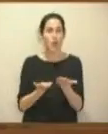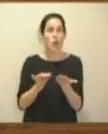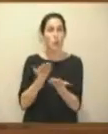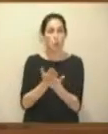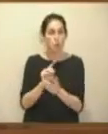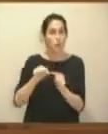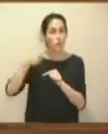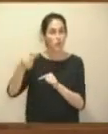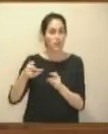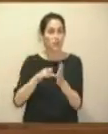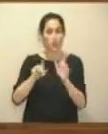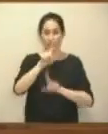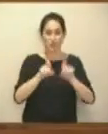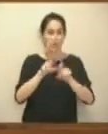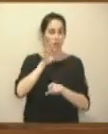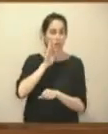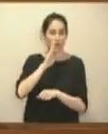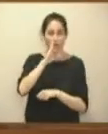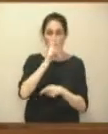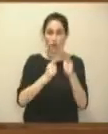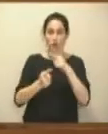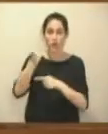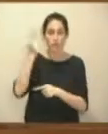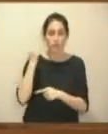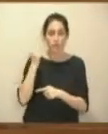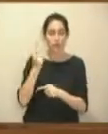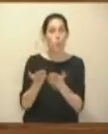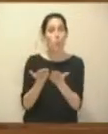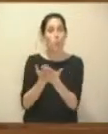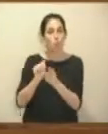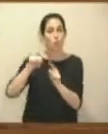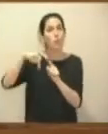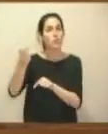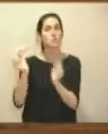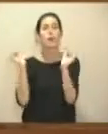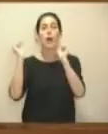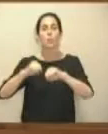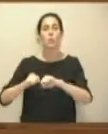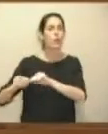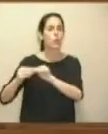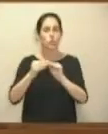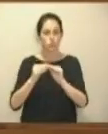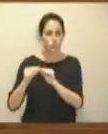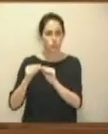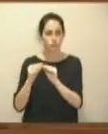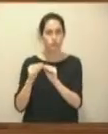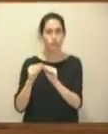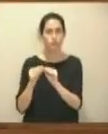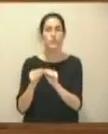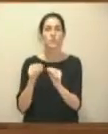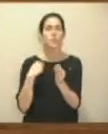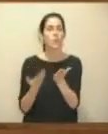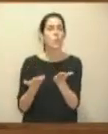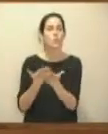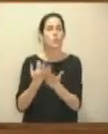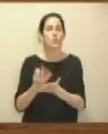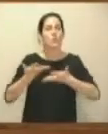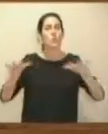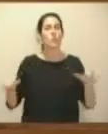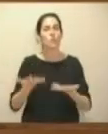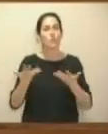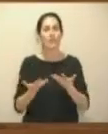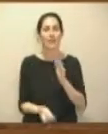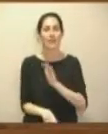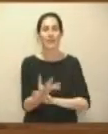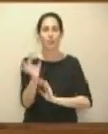a aquella interpelación a la que hice referencia, que, por cierto, fue aprobada por unanimidad, le pedíamos que fomentase la creación de órganos de